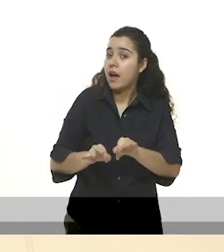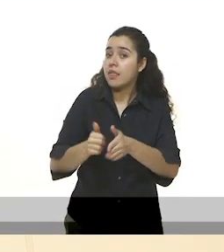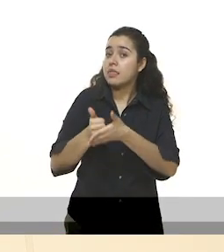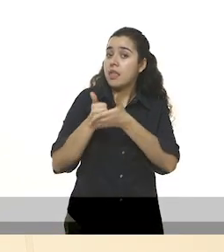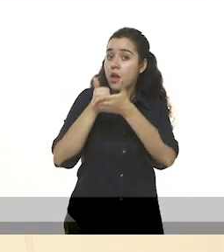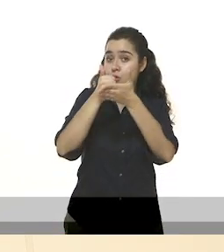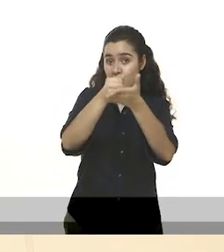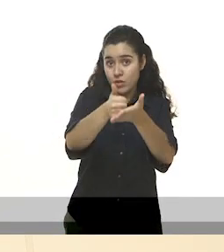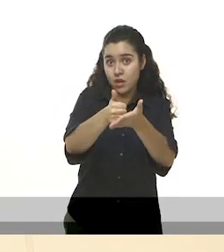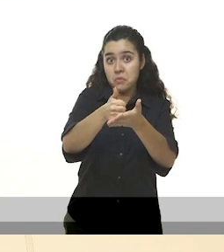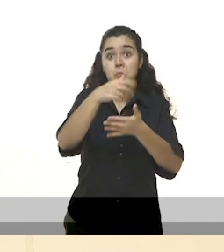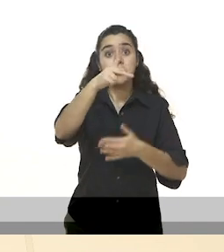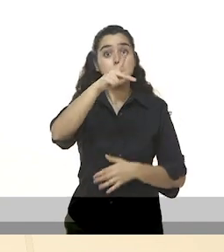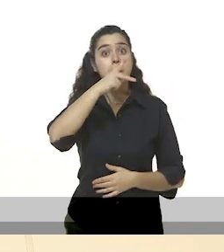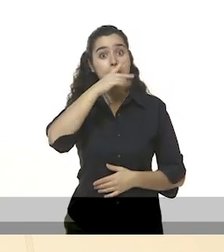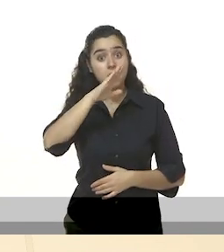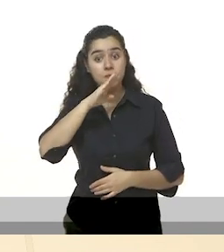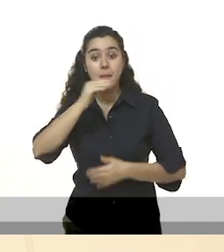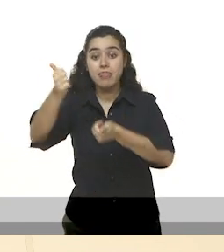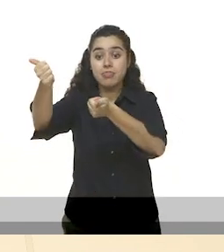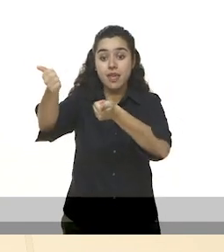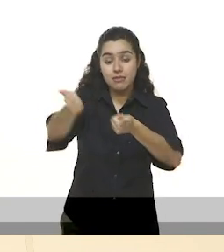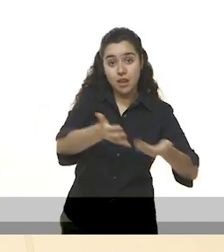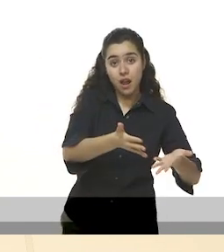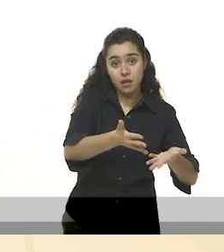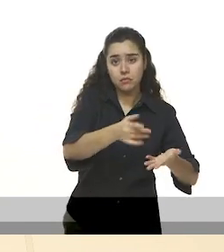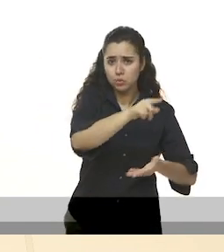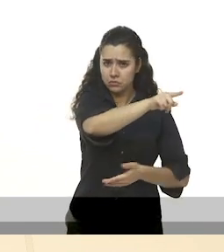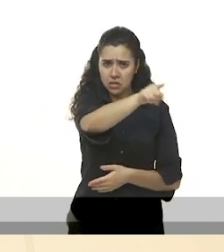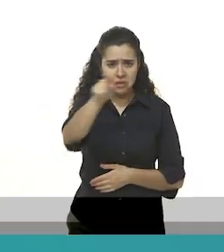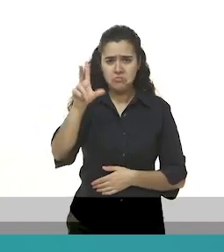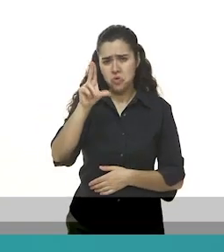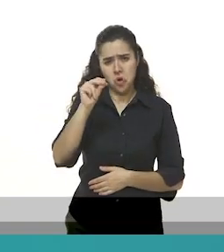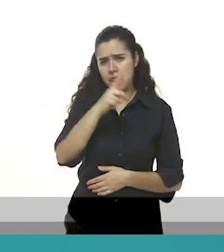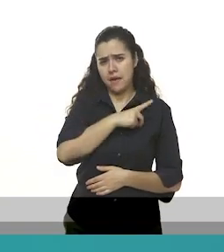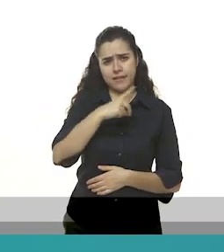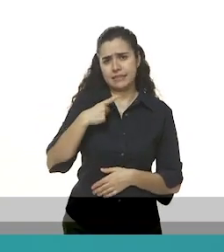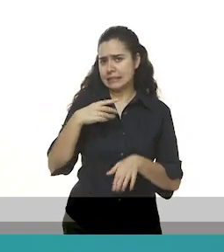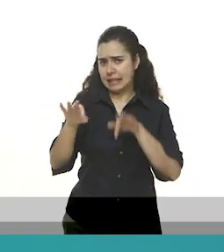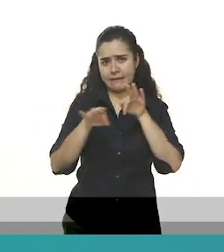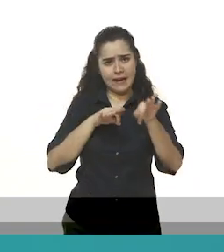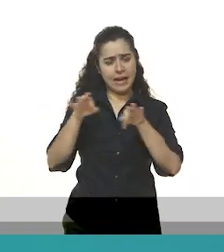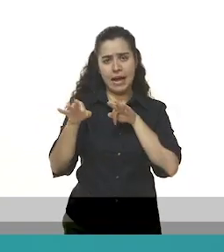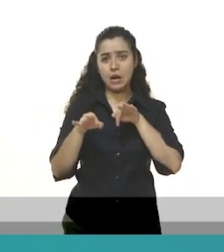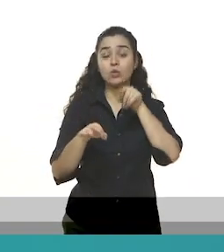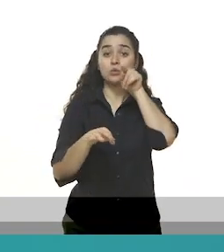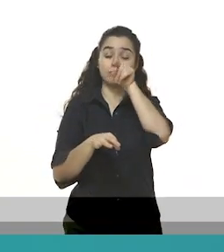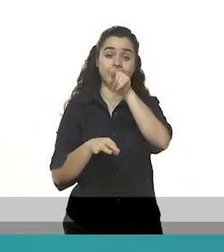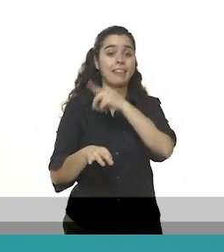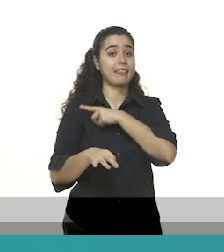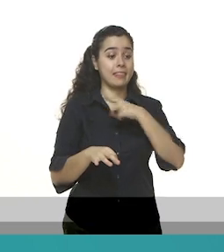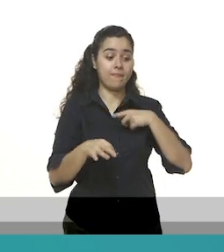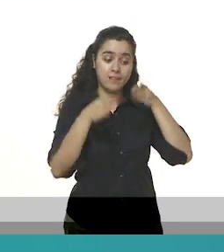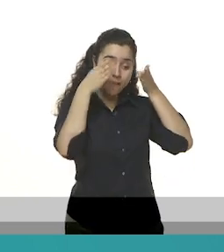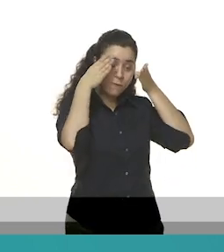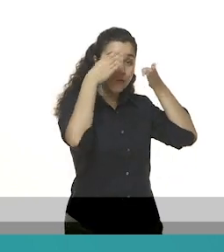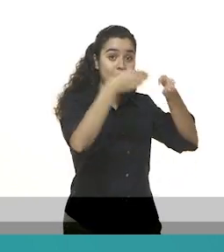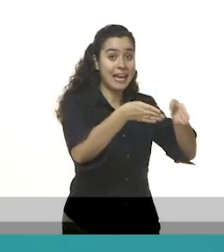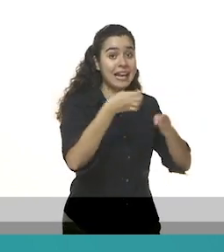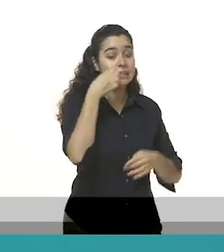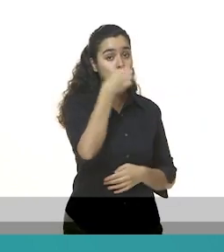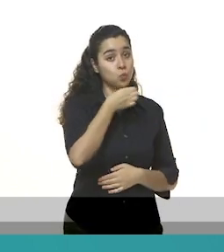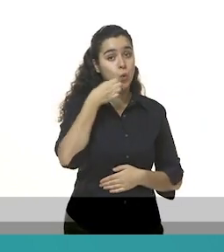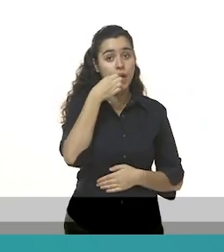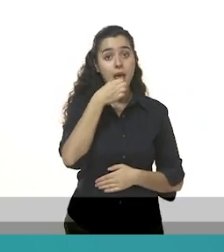Por sus padres es que están aquí. Ustedes no tienen la obligación de trabajar. Su familia se encarga de los gastos de la casa, de la